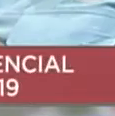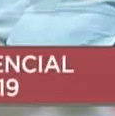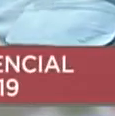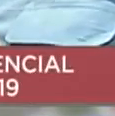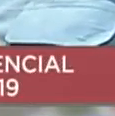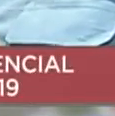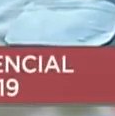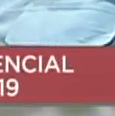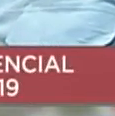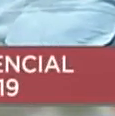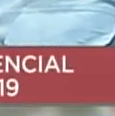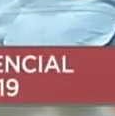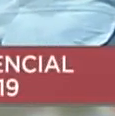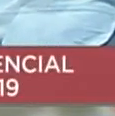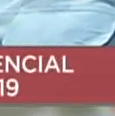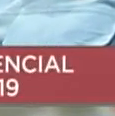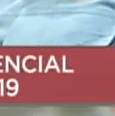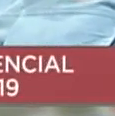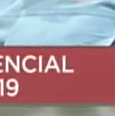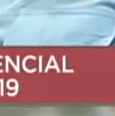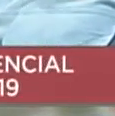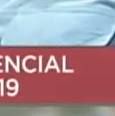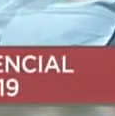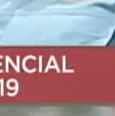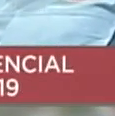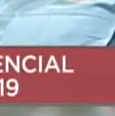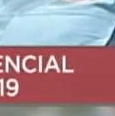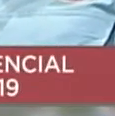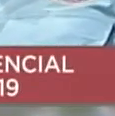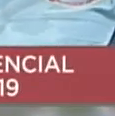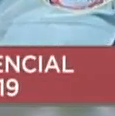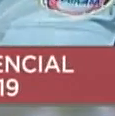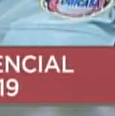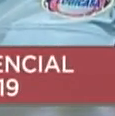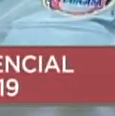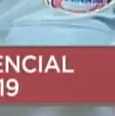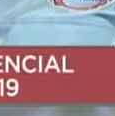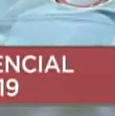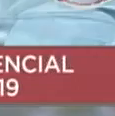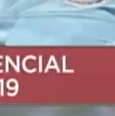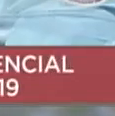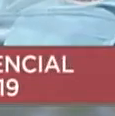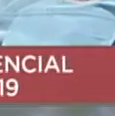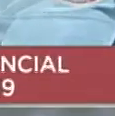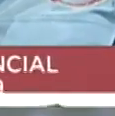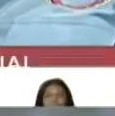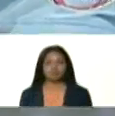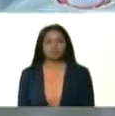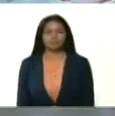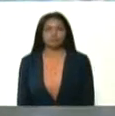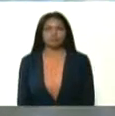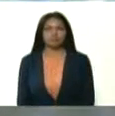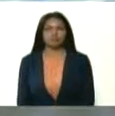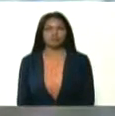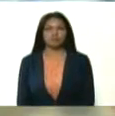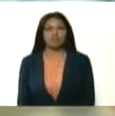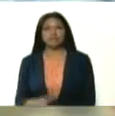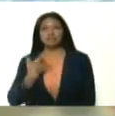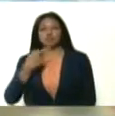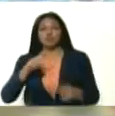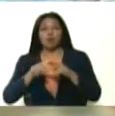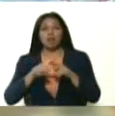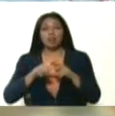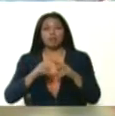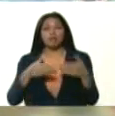reducir o disminuir la movilidad de nuestra población para que salgan a las calles a adquirir sus alimentos. Y en ese sentido, bueno, la primera